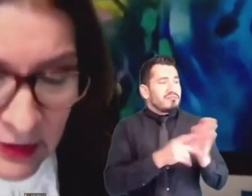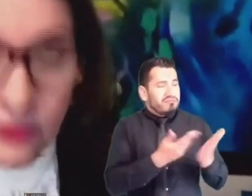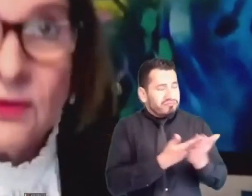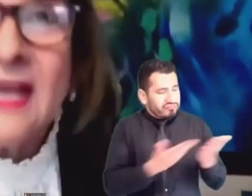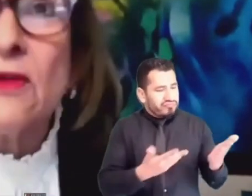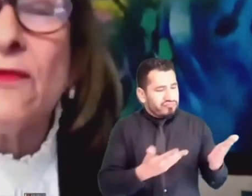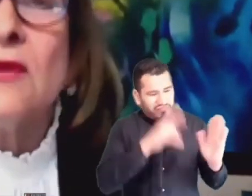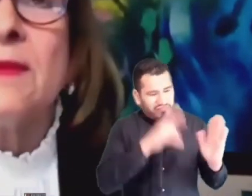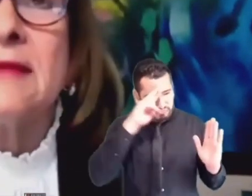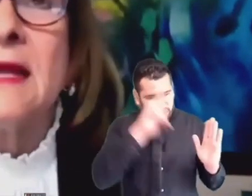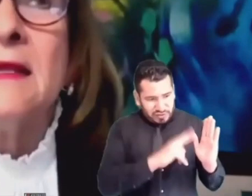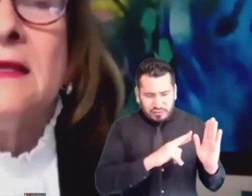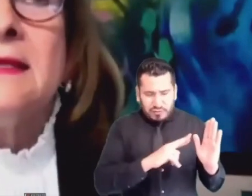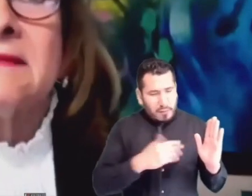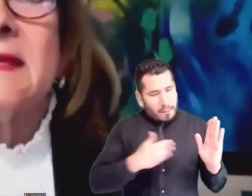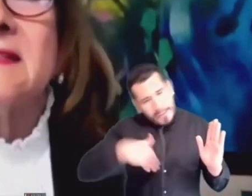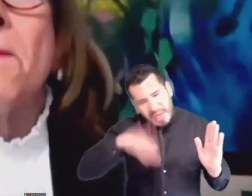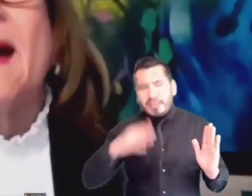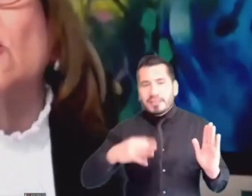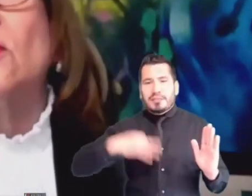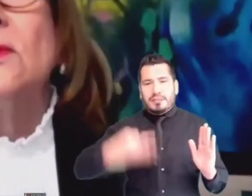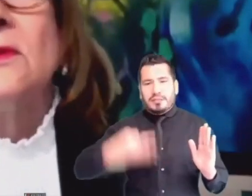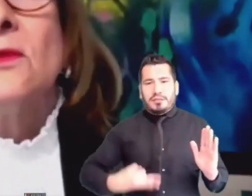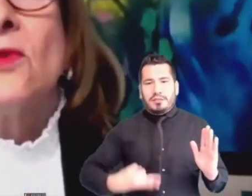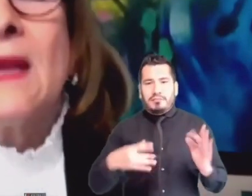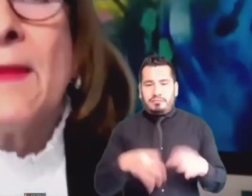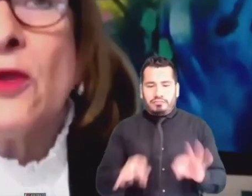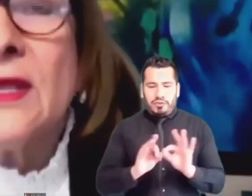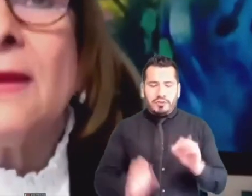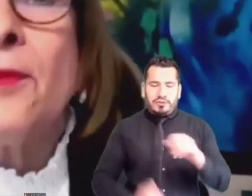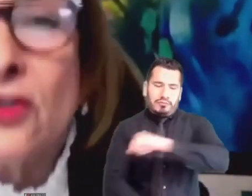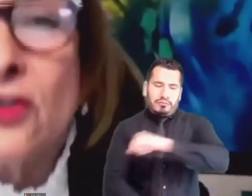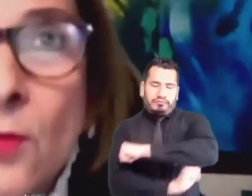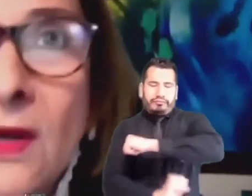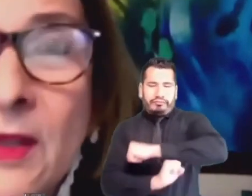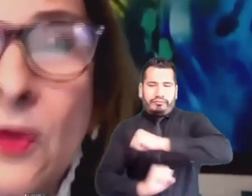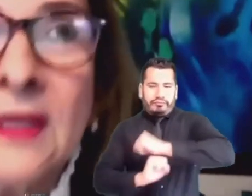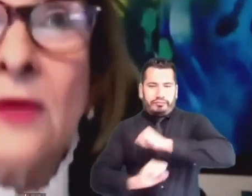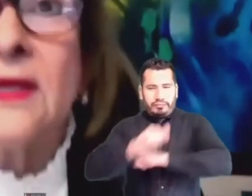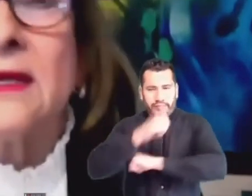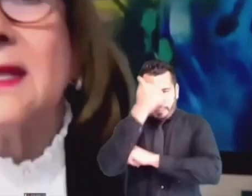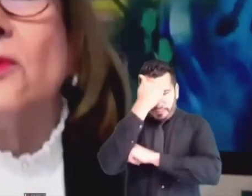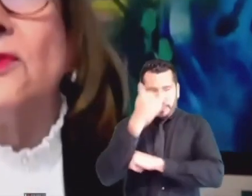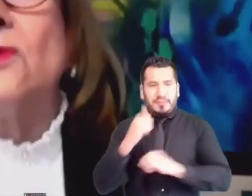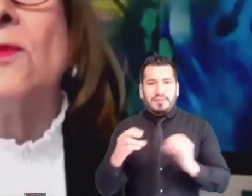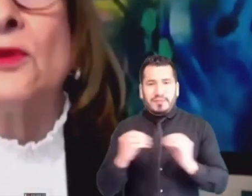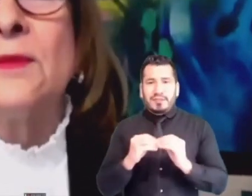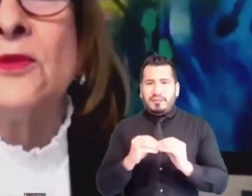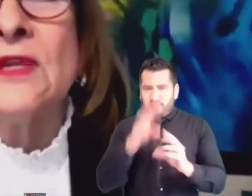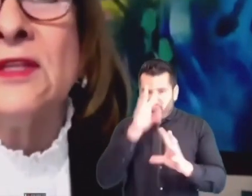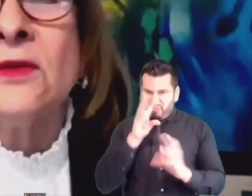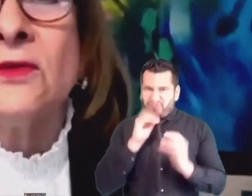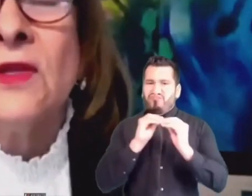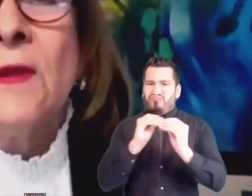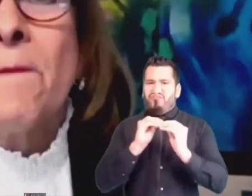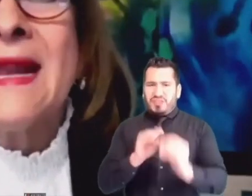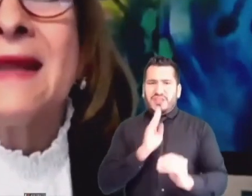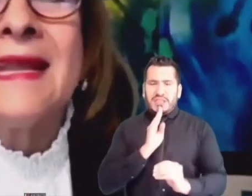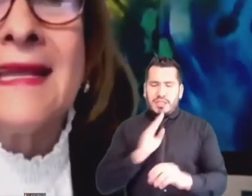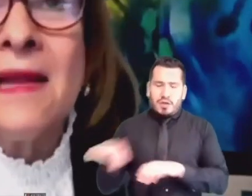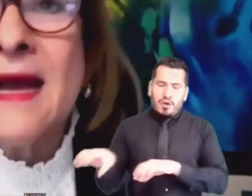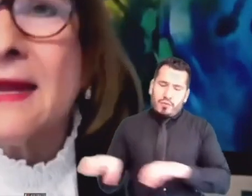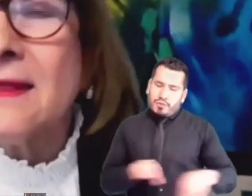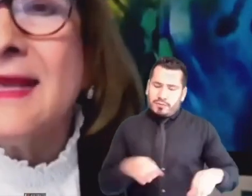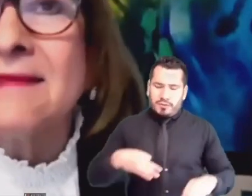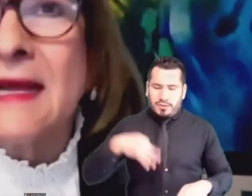establecidos. Eso es fundamental. Y hacer ese pacto con la mayoría, porque somos la mayoría los que creemos en los comportamientos éticos, para